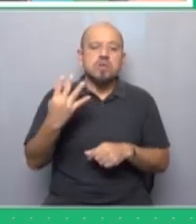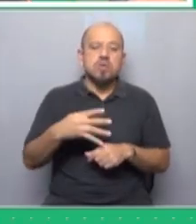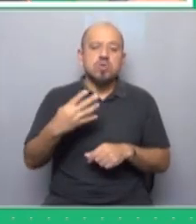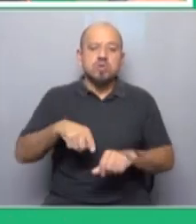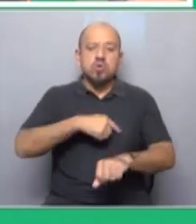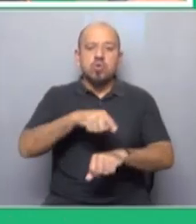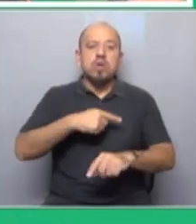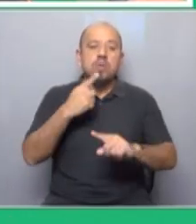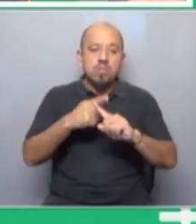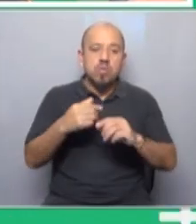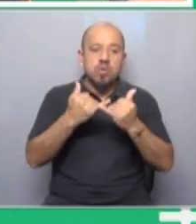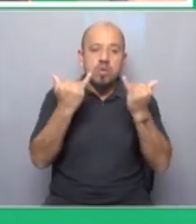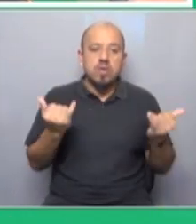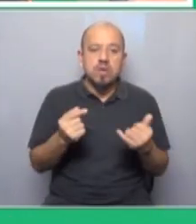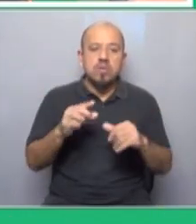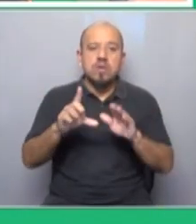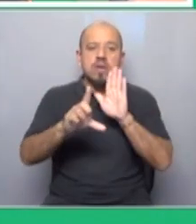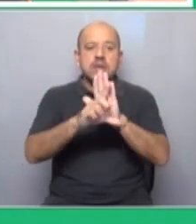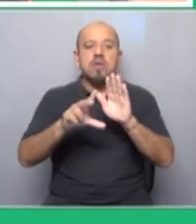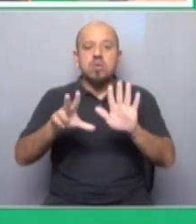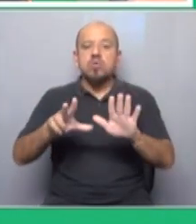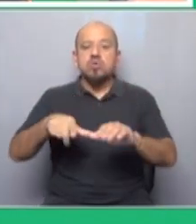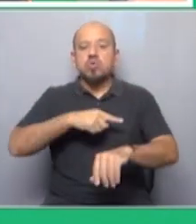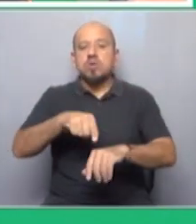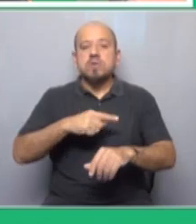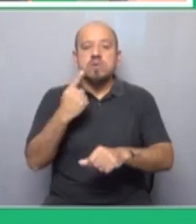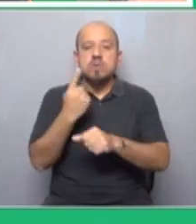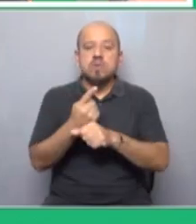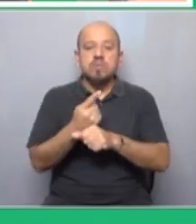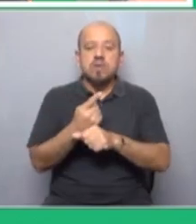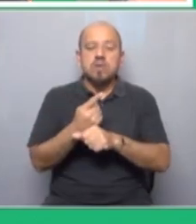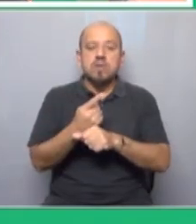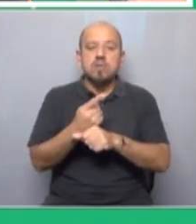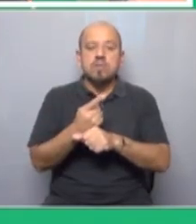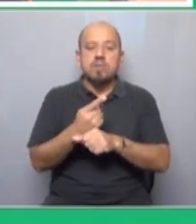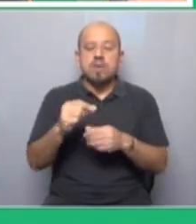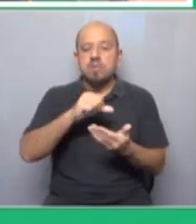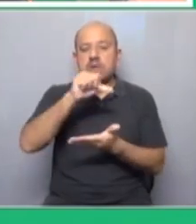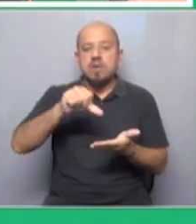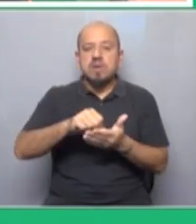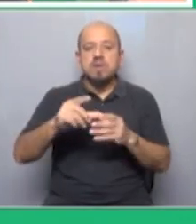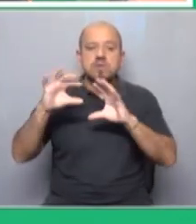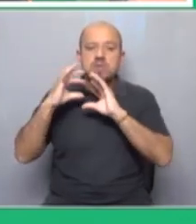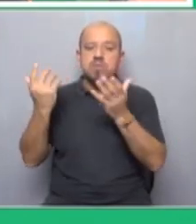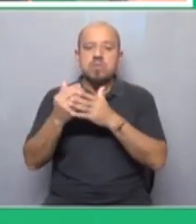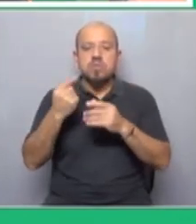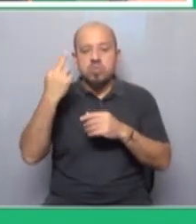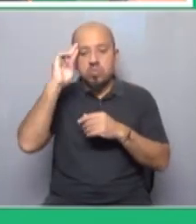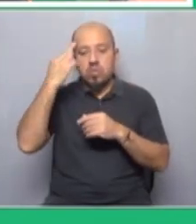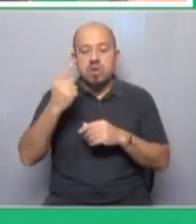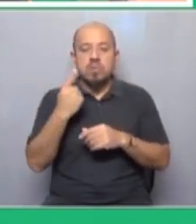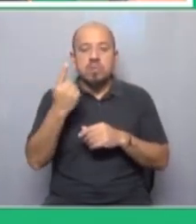y ahí se consigue la ley de 8 horas ¿saben cuál es el primer país en el mundo en aprobar la ley de 8 horas dentro de su legislación? Uruguay